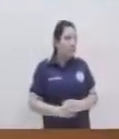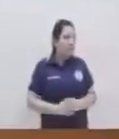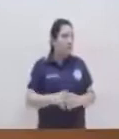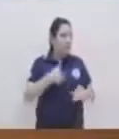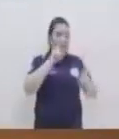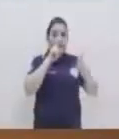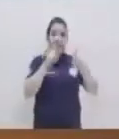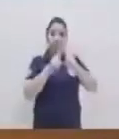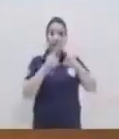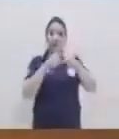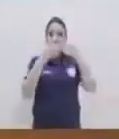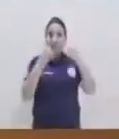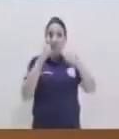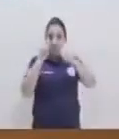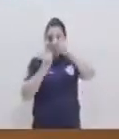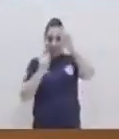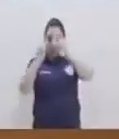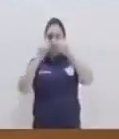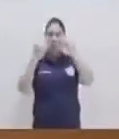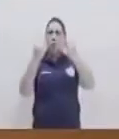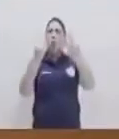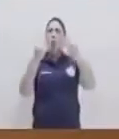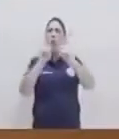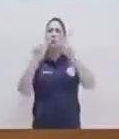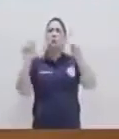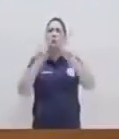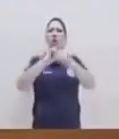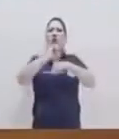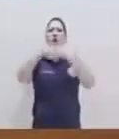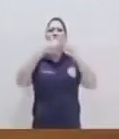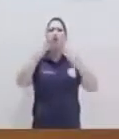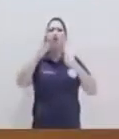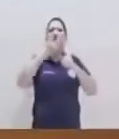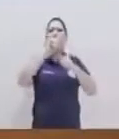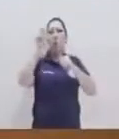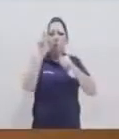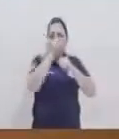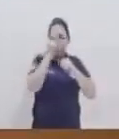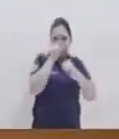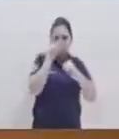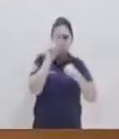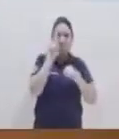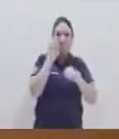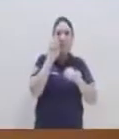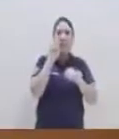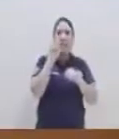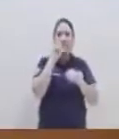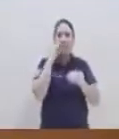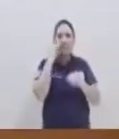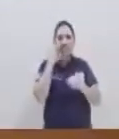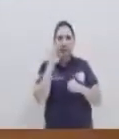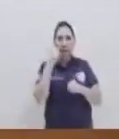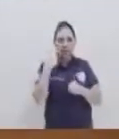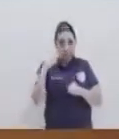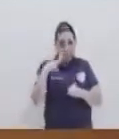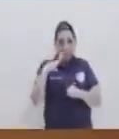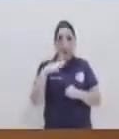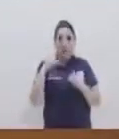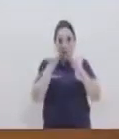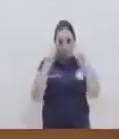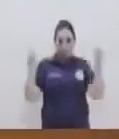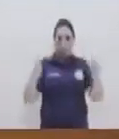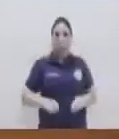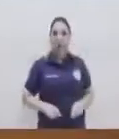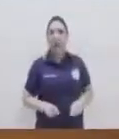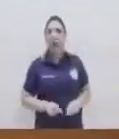también podemos medir nosotros cuánto mide del foco hacia el vértice. Y tenemos acá nosotros nuestra recta.